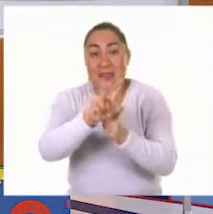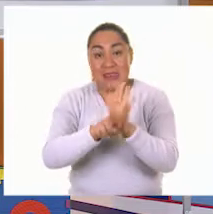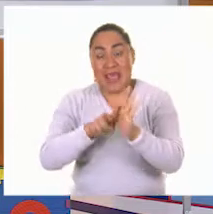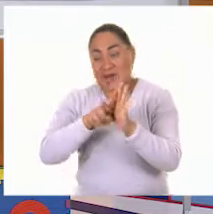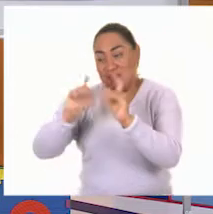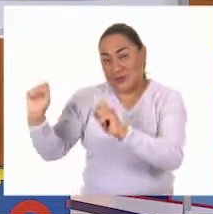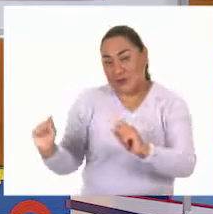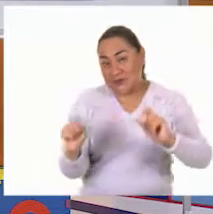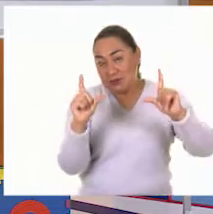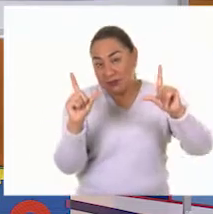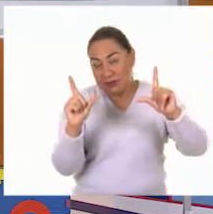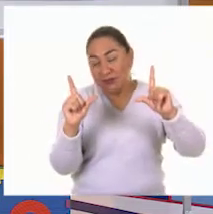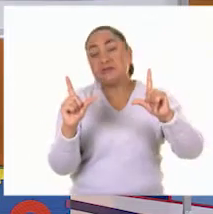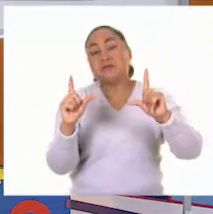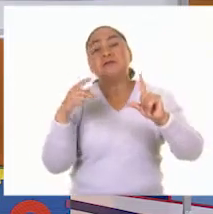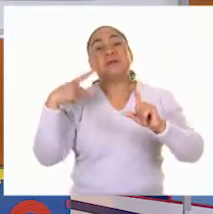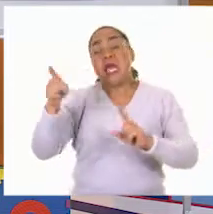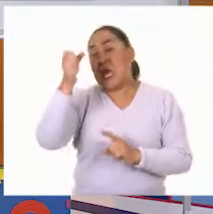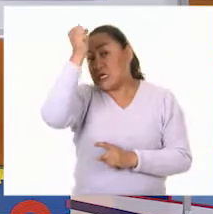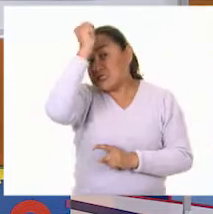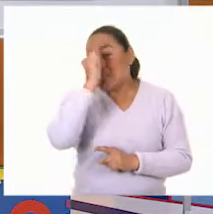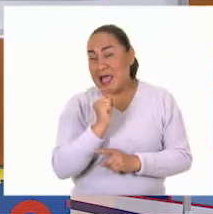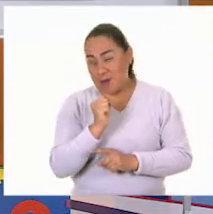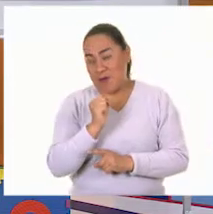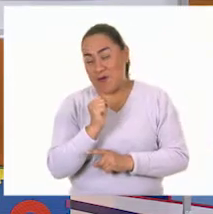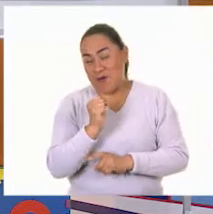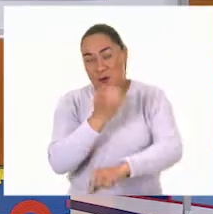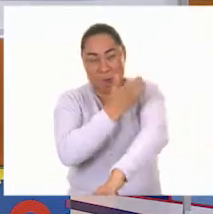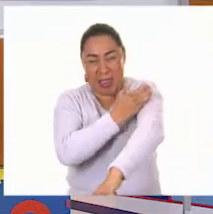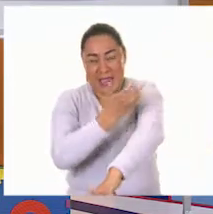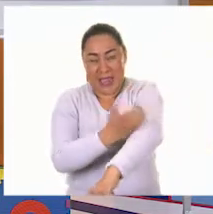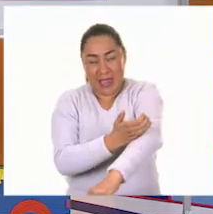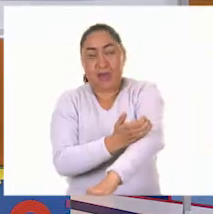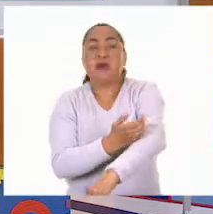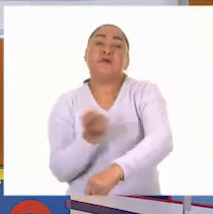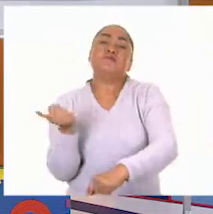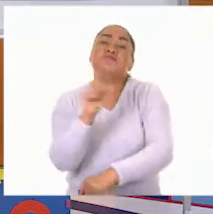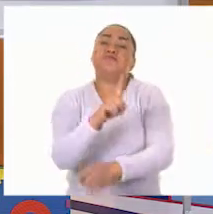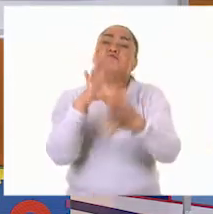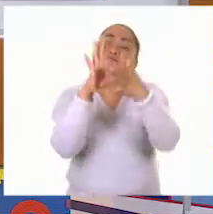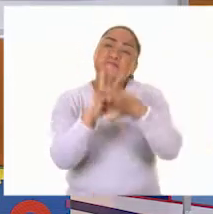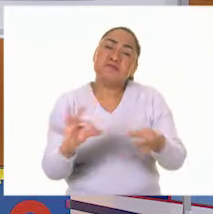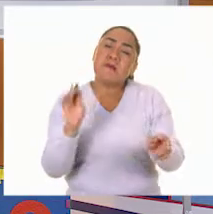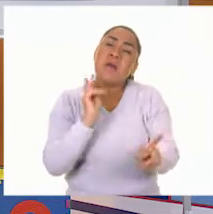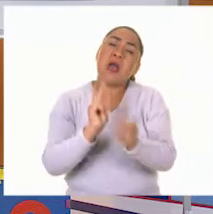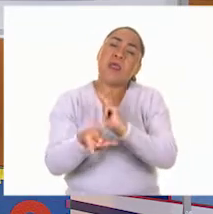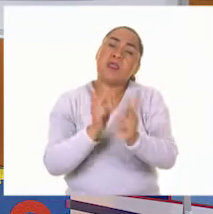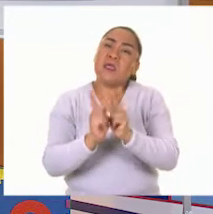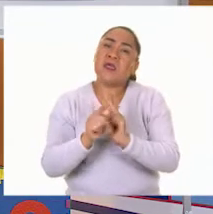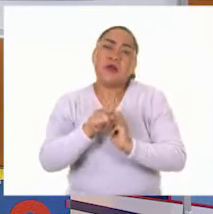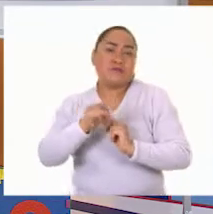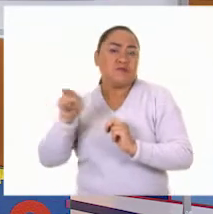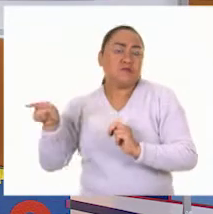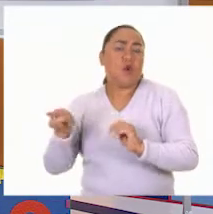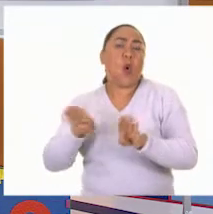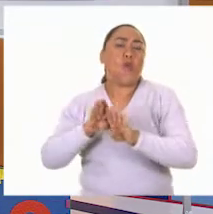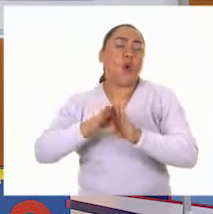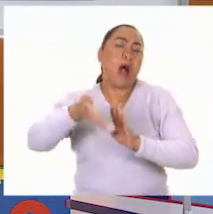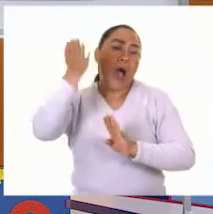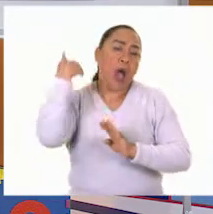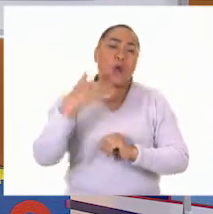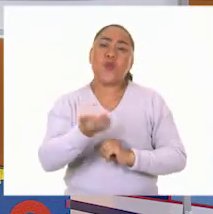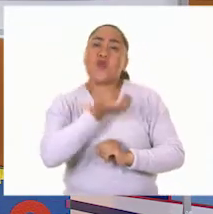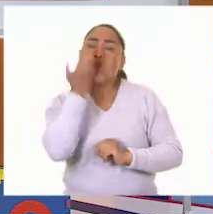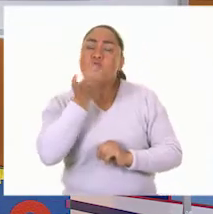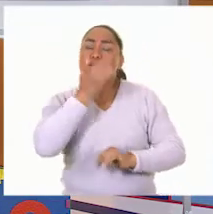presentan unos compañeros de Sinaloa donde nos van a platicar cómo ellos vivían la feria cuando